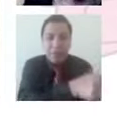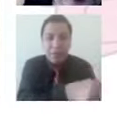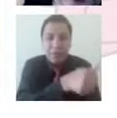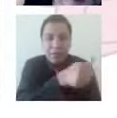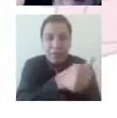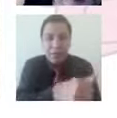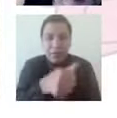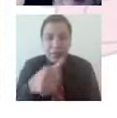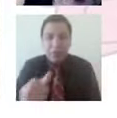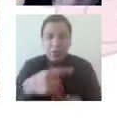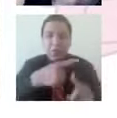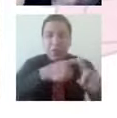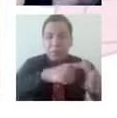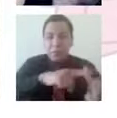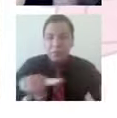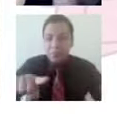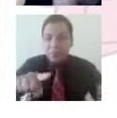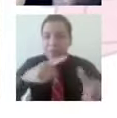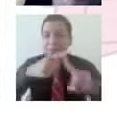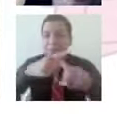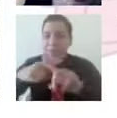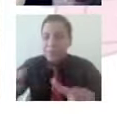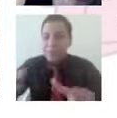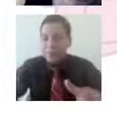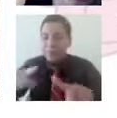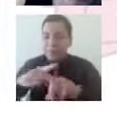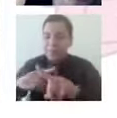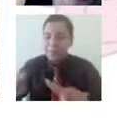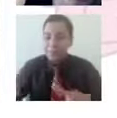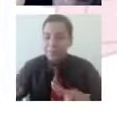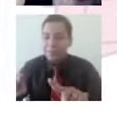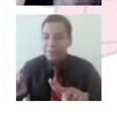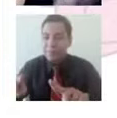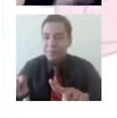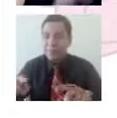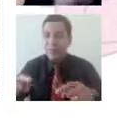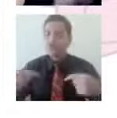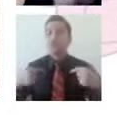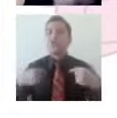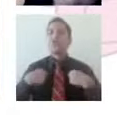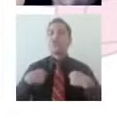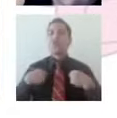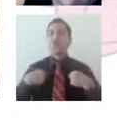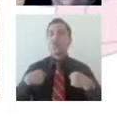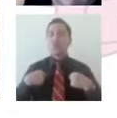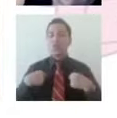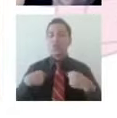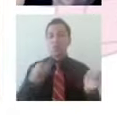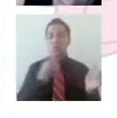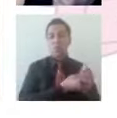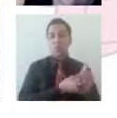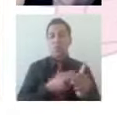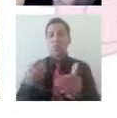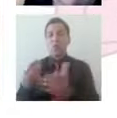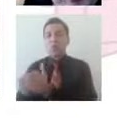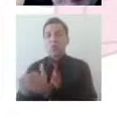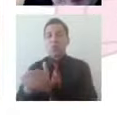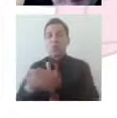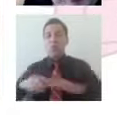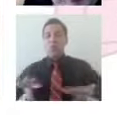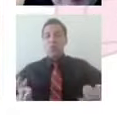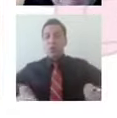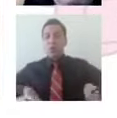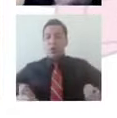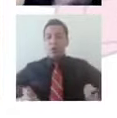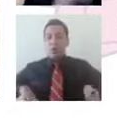construir? Pero también, ¿qué tipo de pareja soy? ¿Qué tipo de familia quiero fomentar?